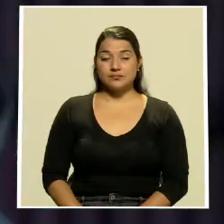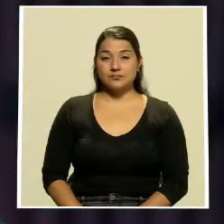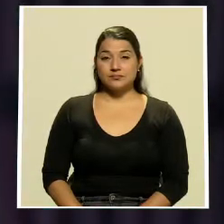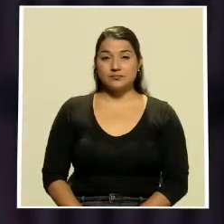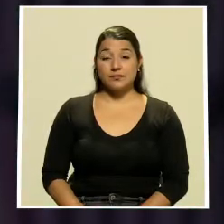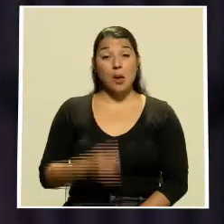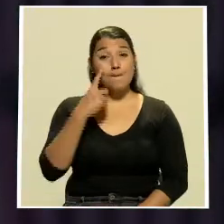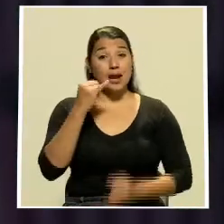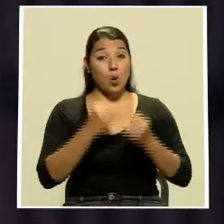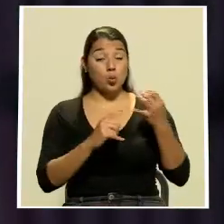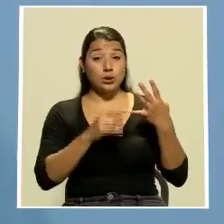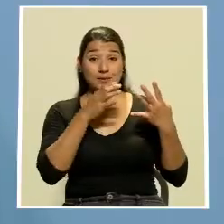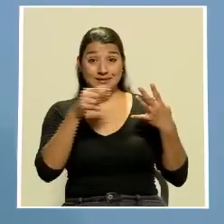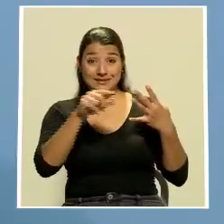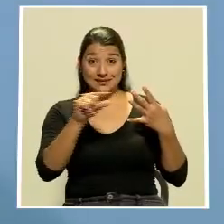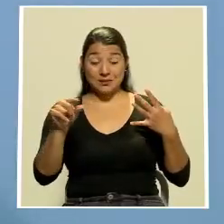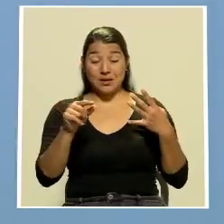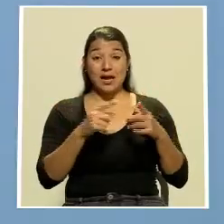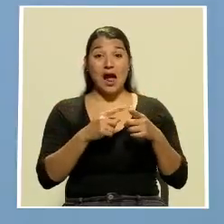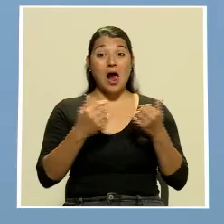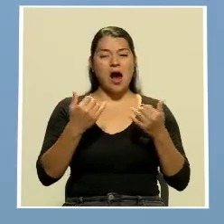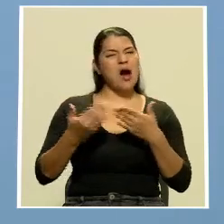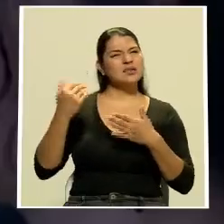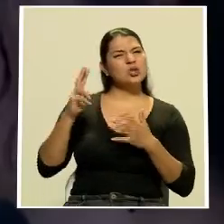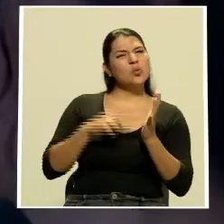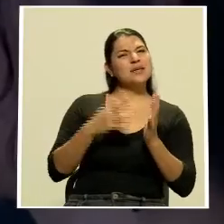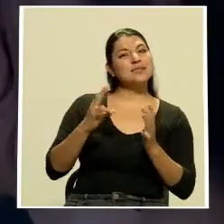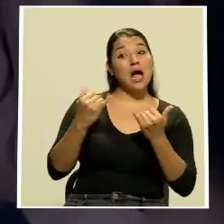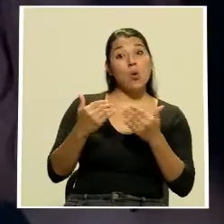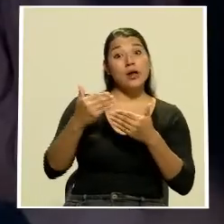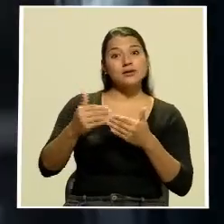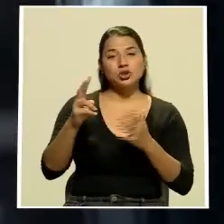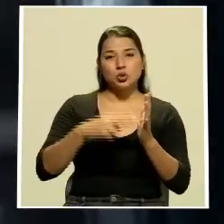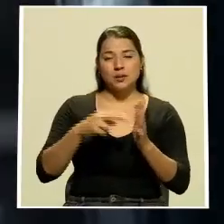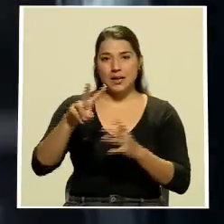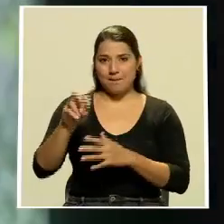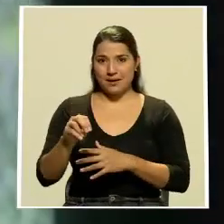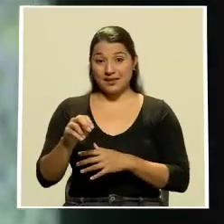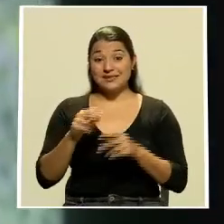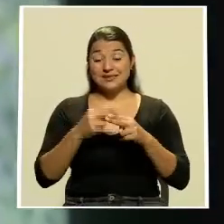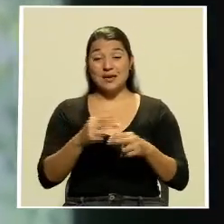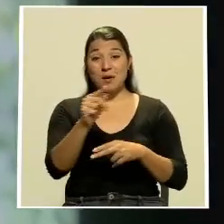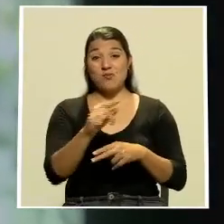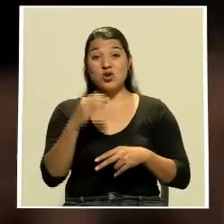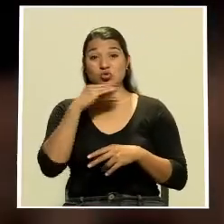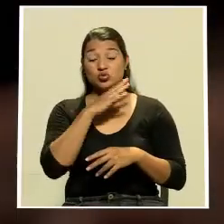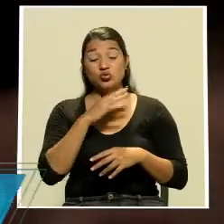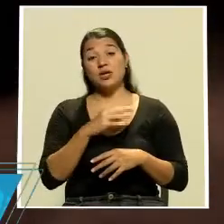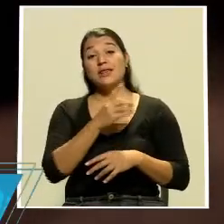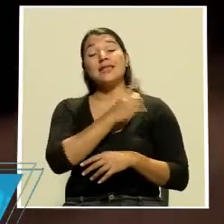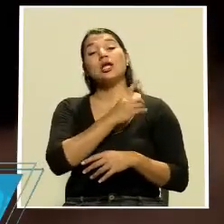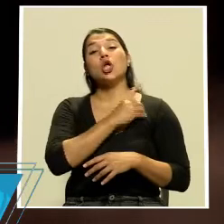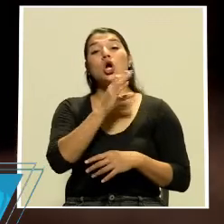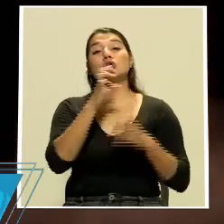para la última sugerencia de la semana pasamos del 2017 hasta el 2020 ayer Río Sucio del director costarricense Gustavo